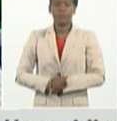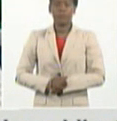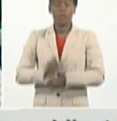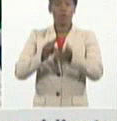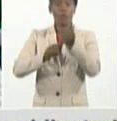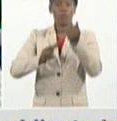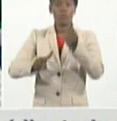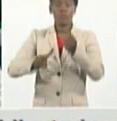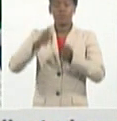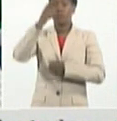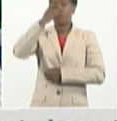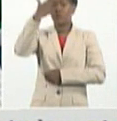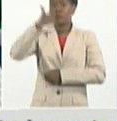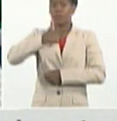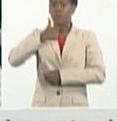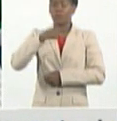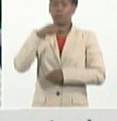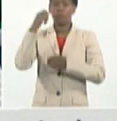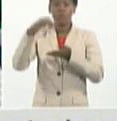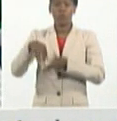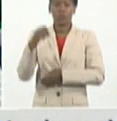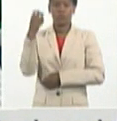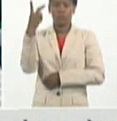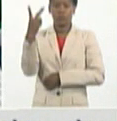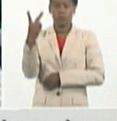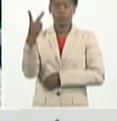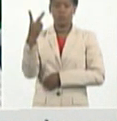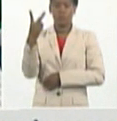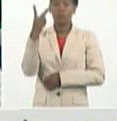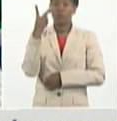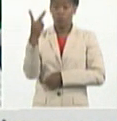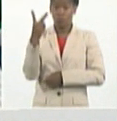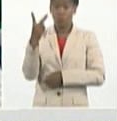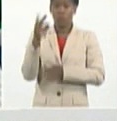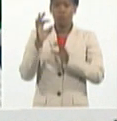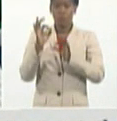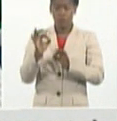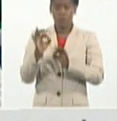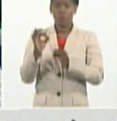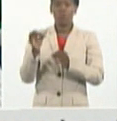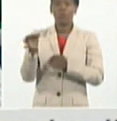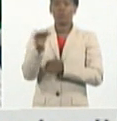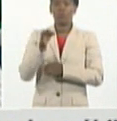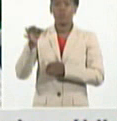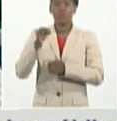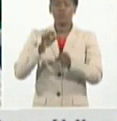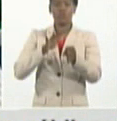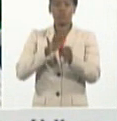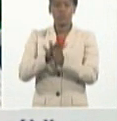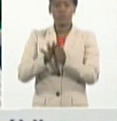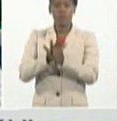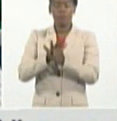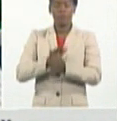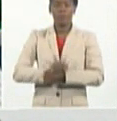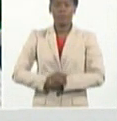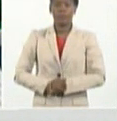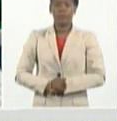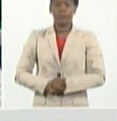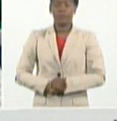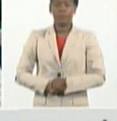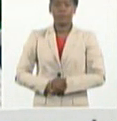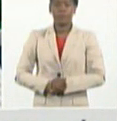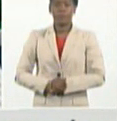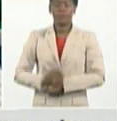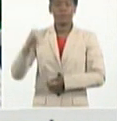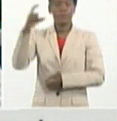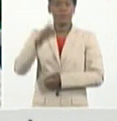fallecen dos pacientes, los dos del municipio de Chamba. De la provincia de Camagüey fallecen cinco